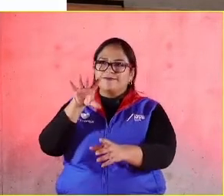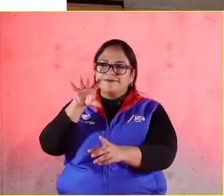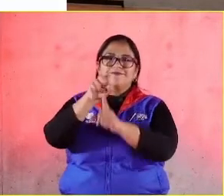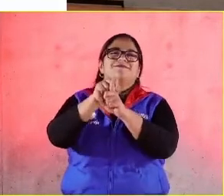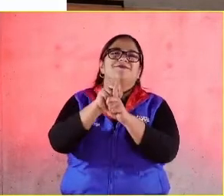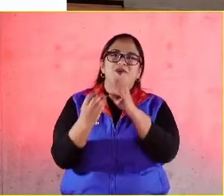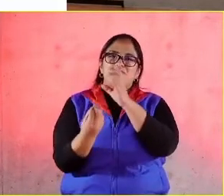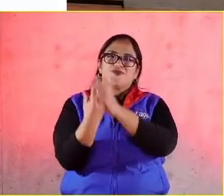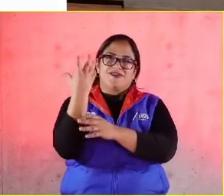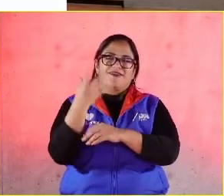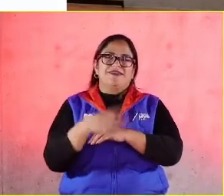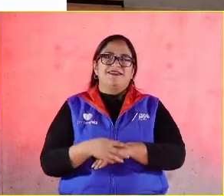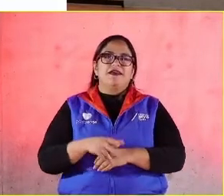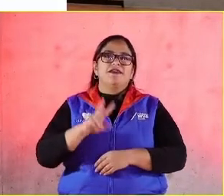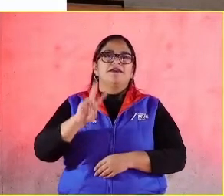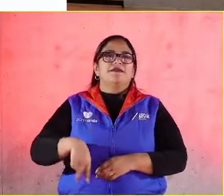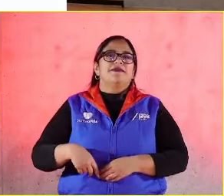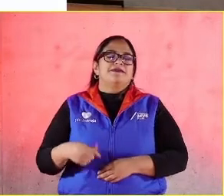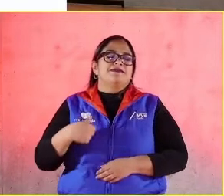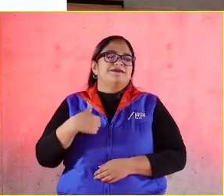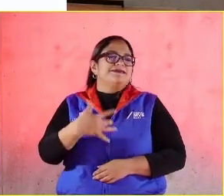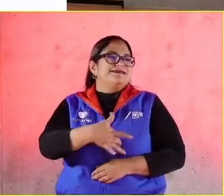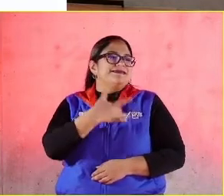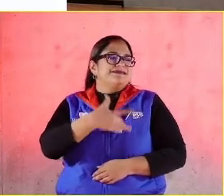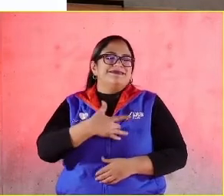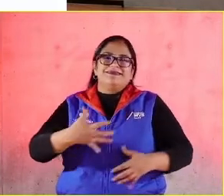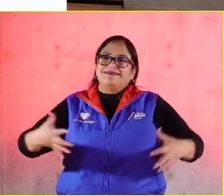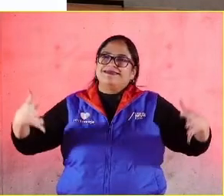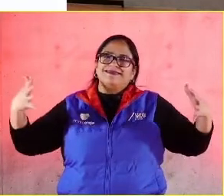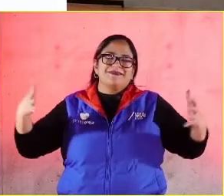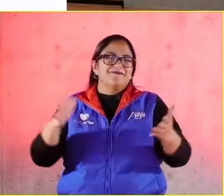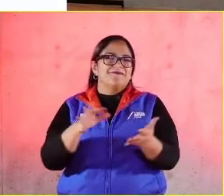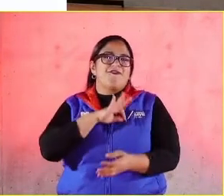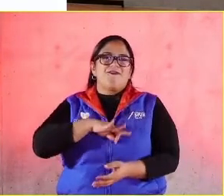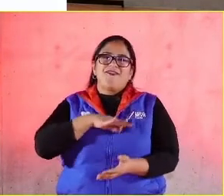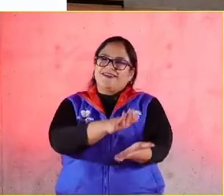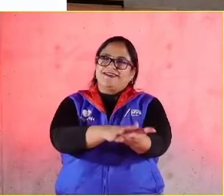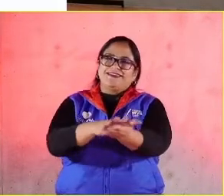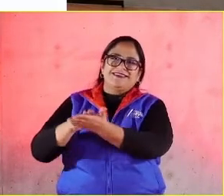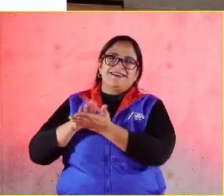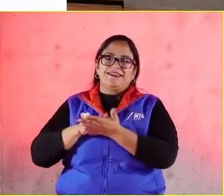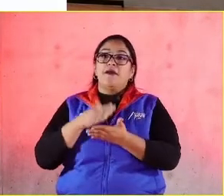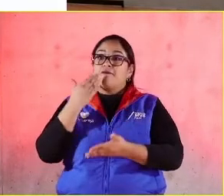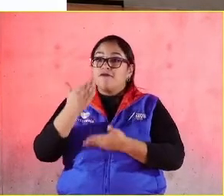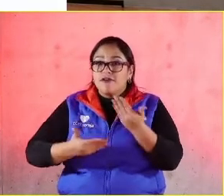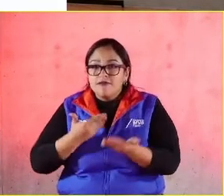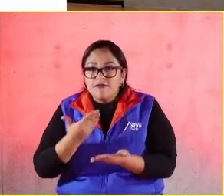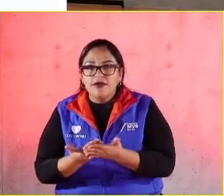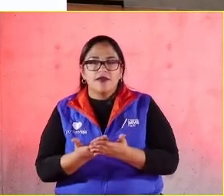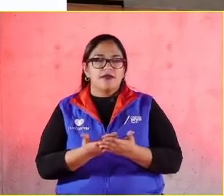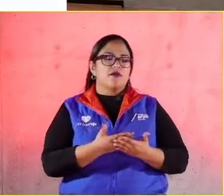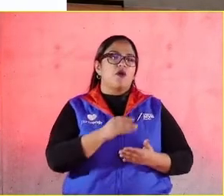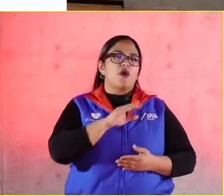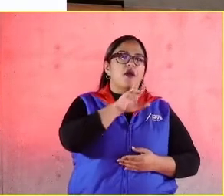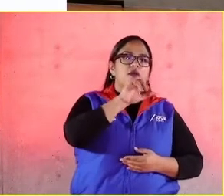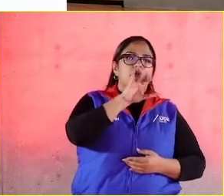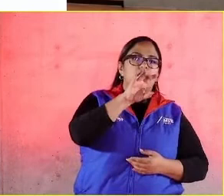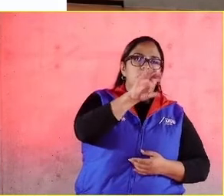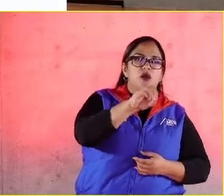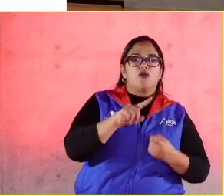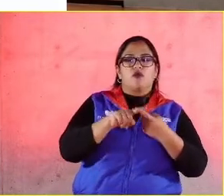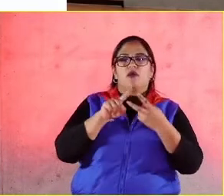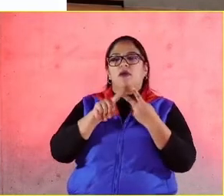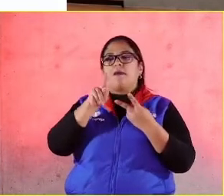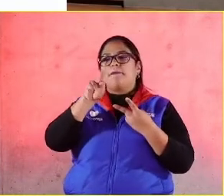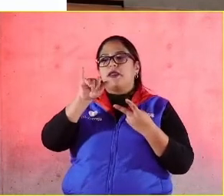Y pues de ese tamaño es mi felicitación, mi agradecimiento y la bienvenida para Ricardo, para Evodio, para Pilar